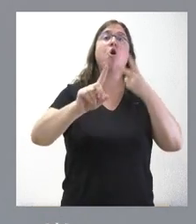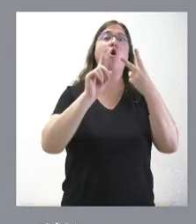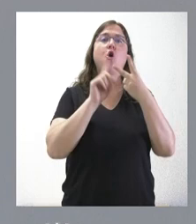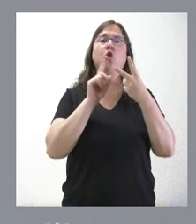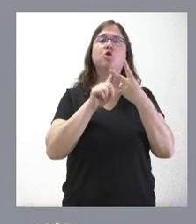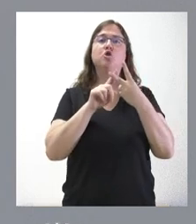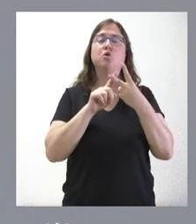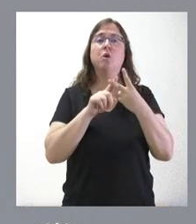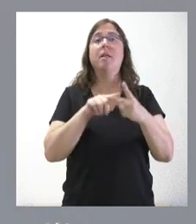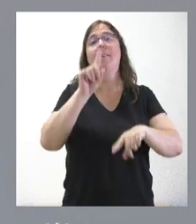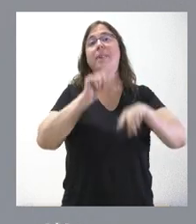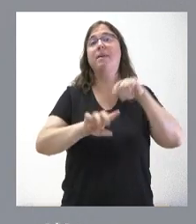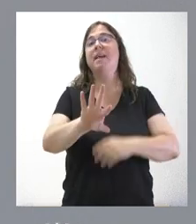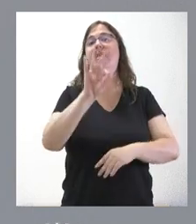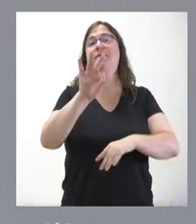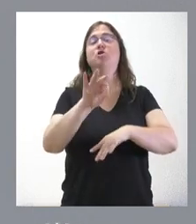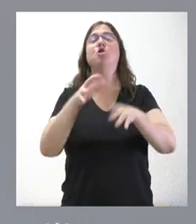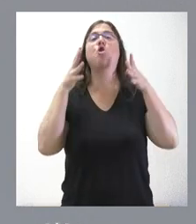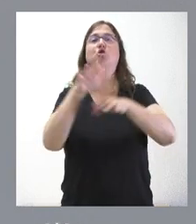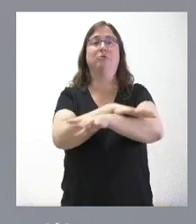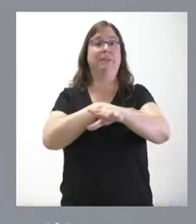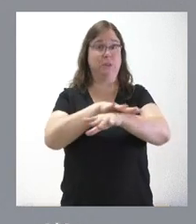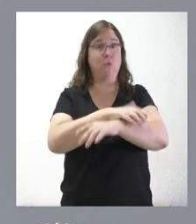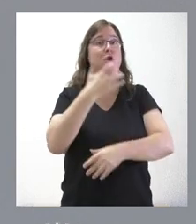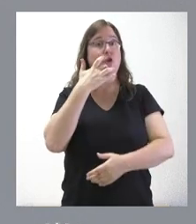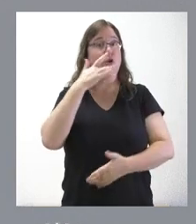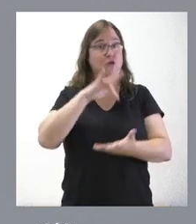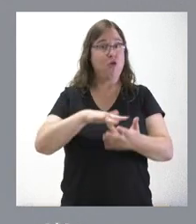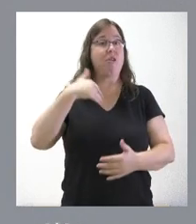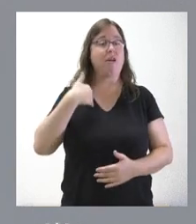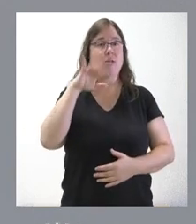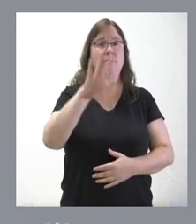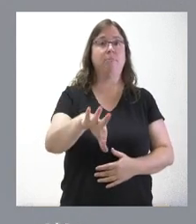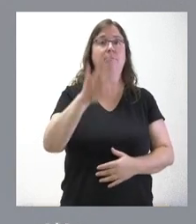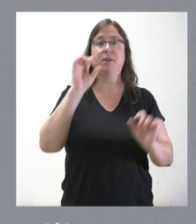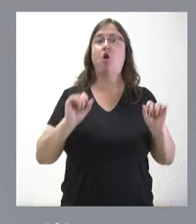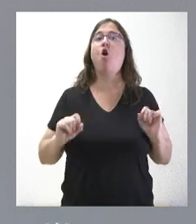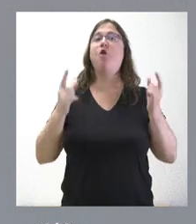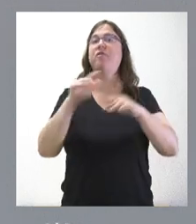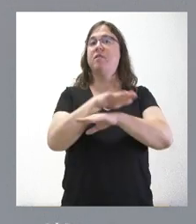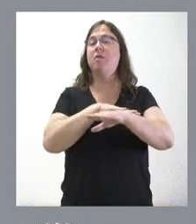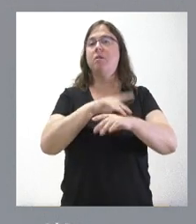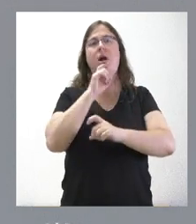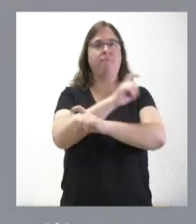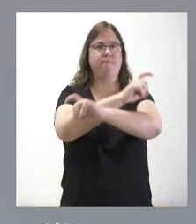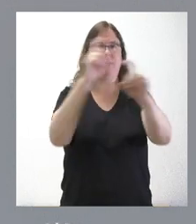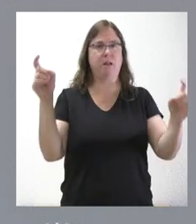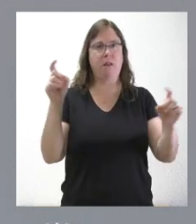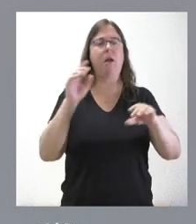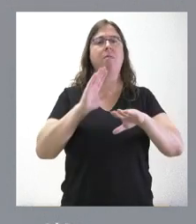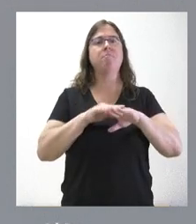al Consejo de Gobierno la decisión, y cuando tomemos la decisión más adecuada, pues se la comunicaremos y la